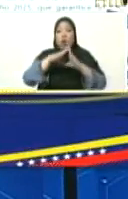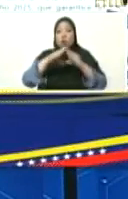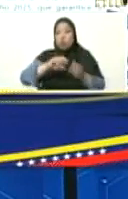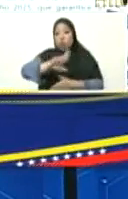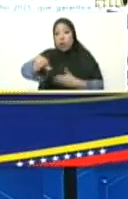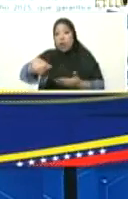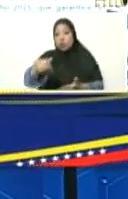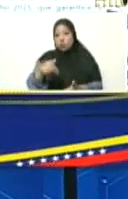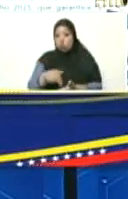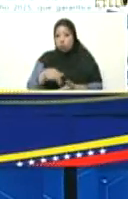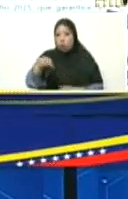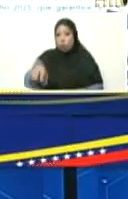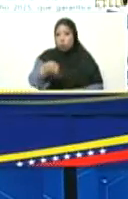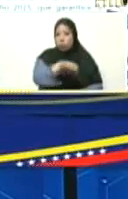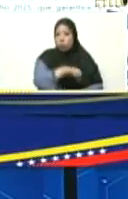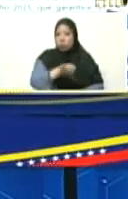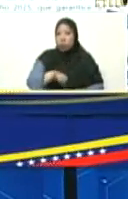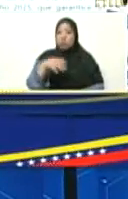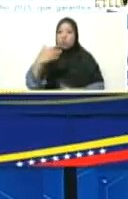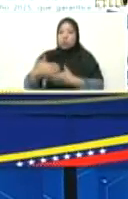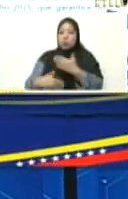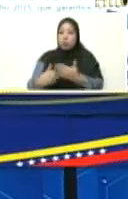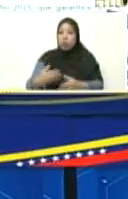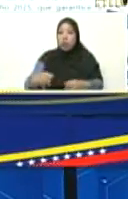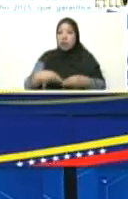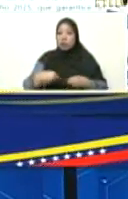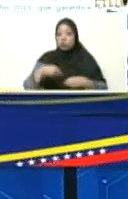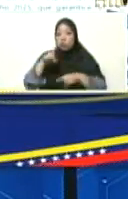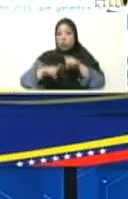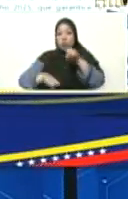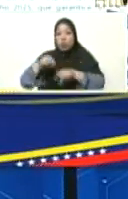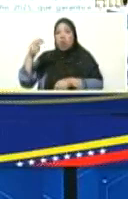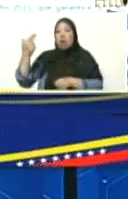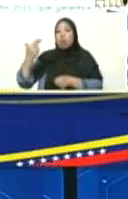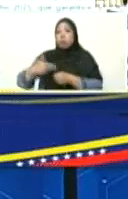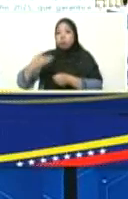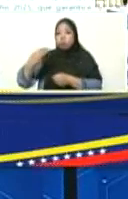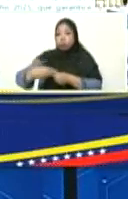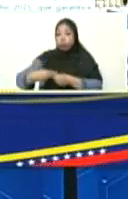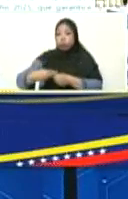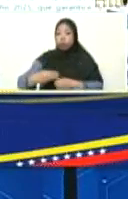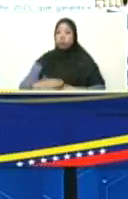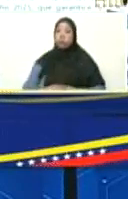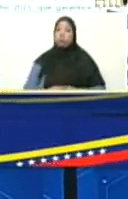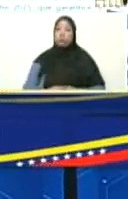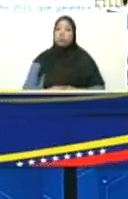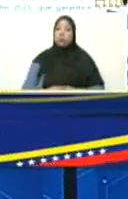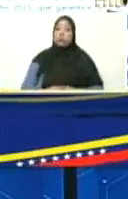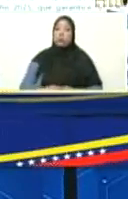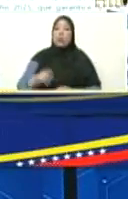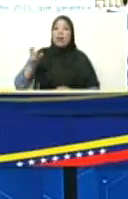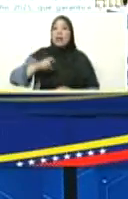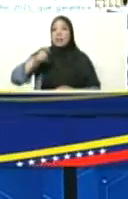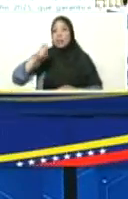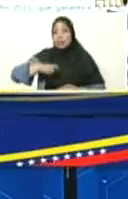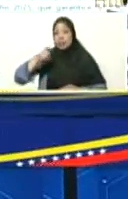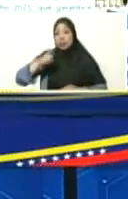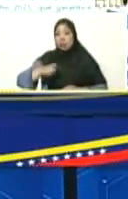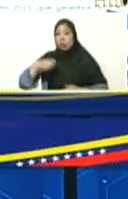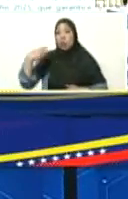territorio nacional a través de la adquisición de los materiales de construcción que se necesitan